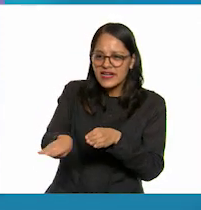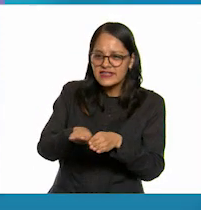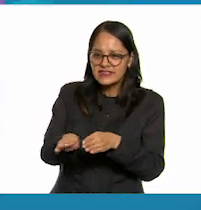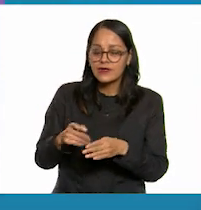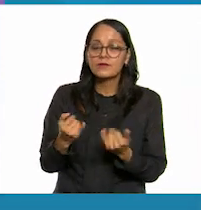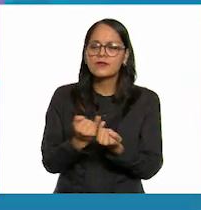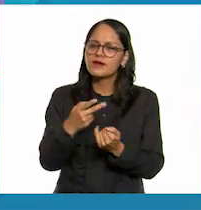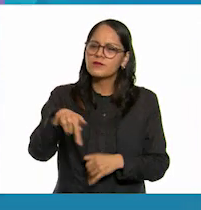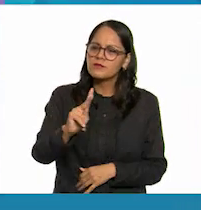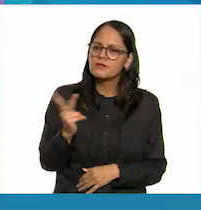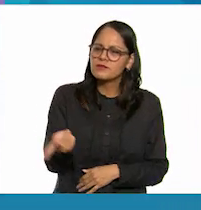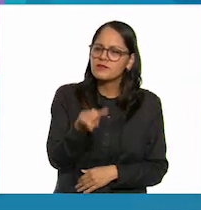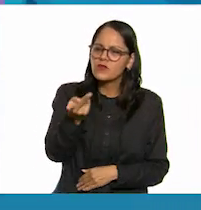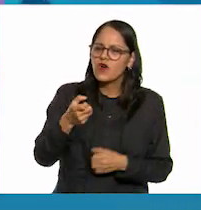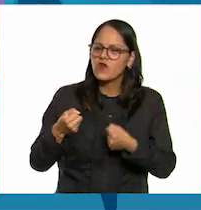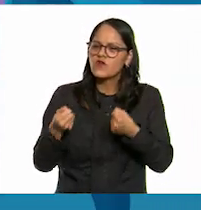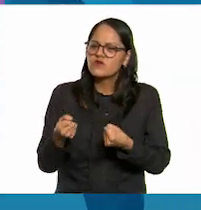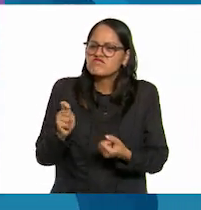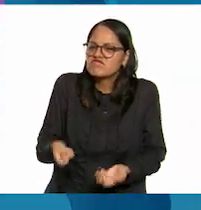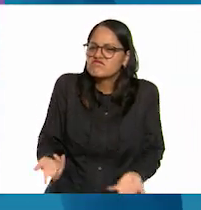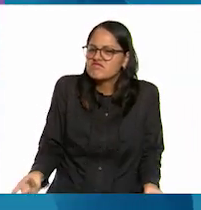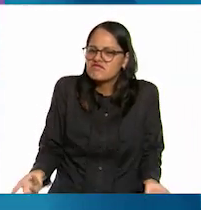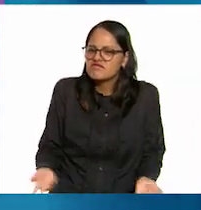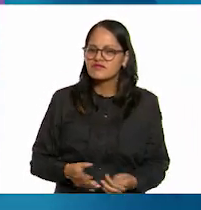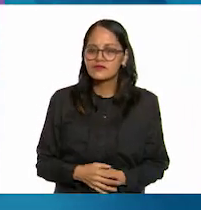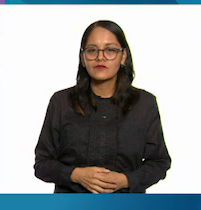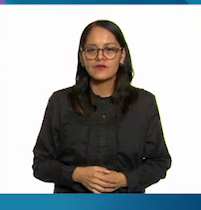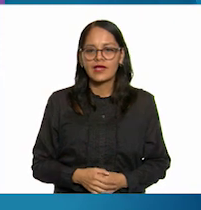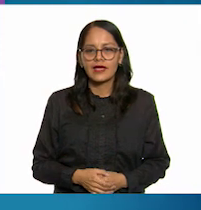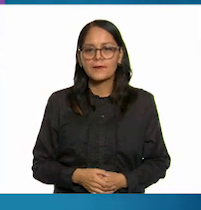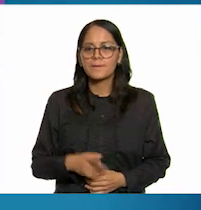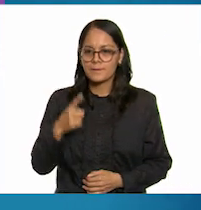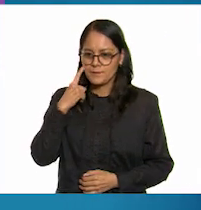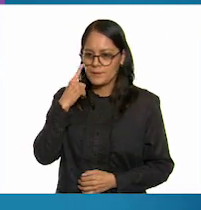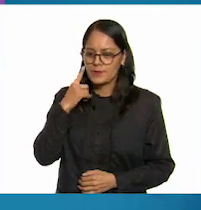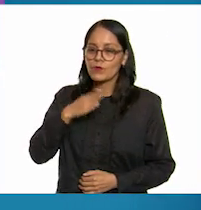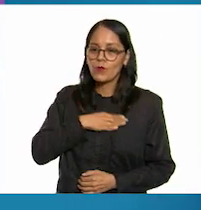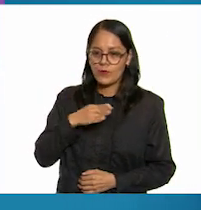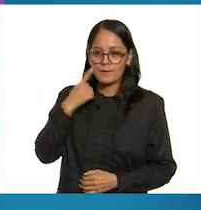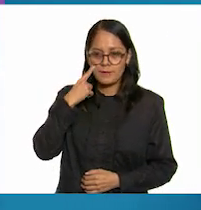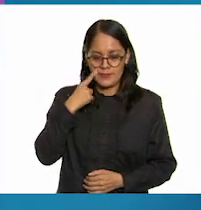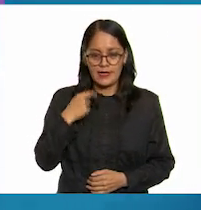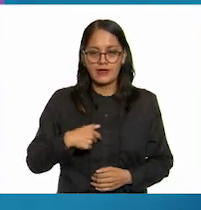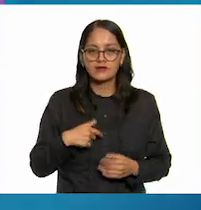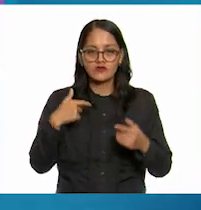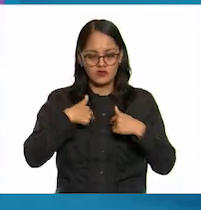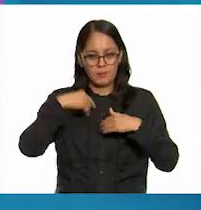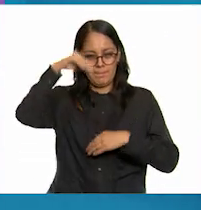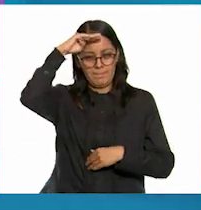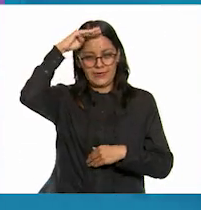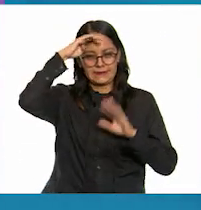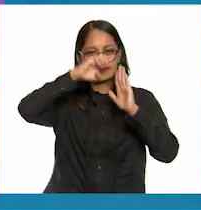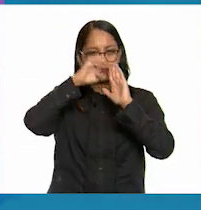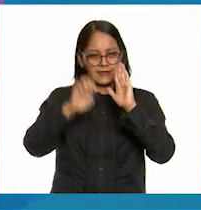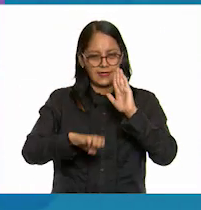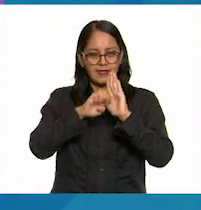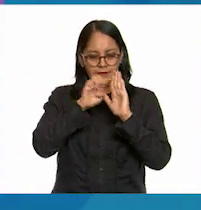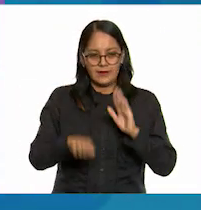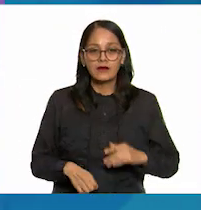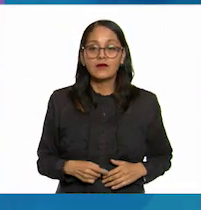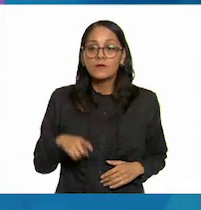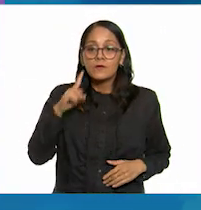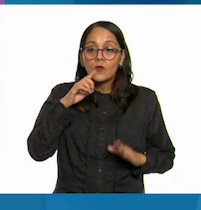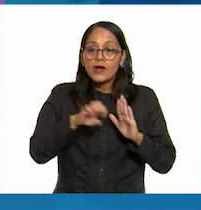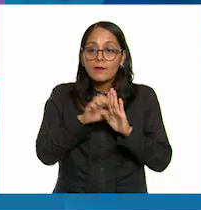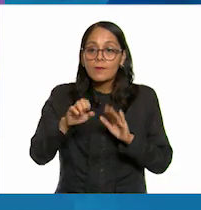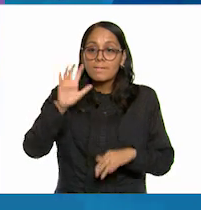fuerza don leopoldo a bueno bueno mira voy a pensar en un ejemplo no al